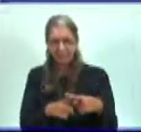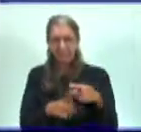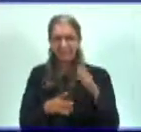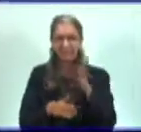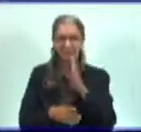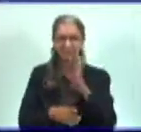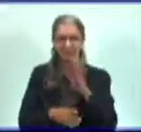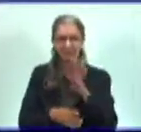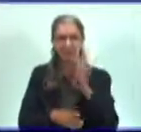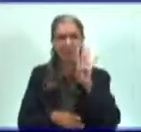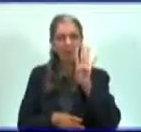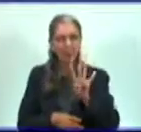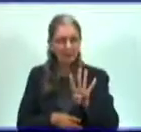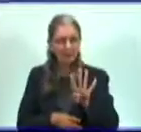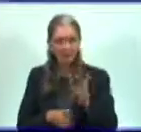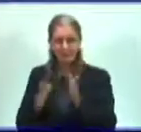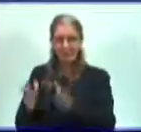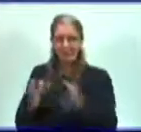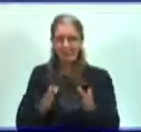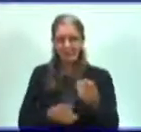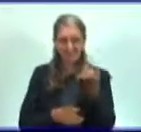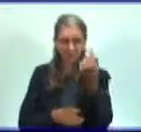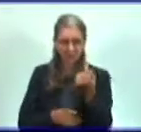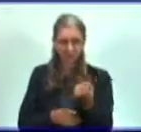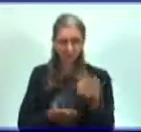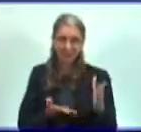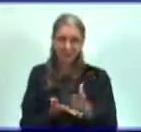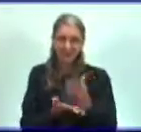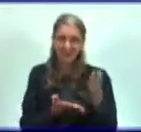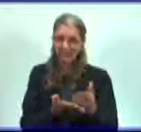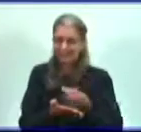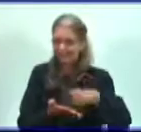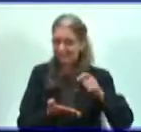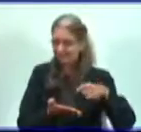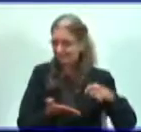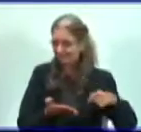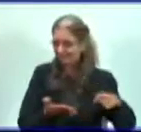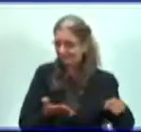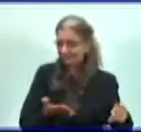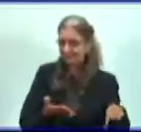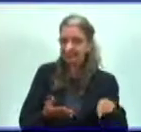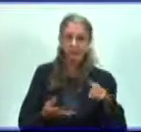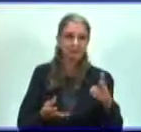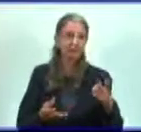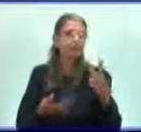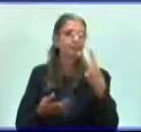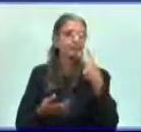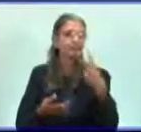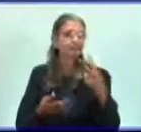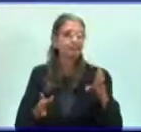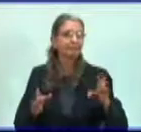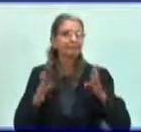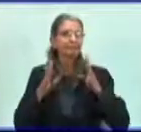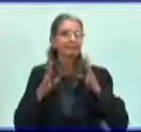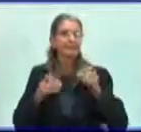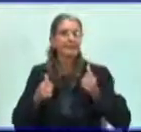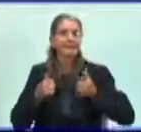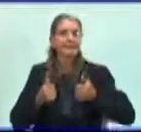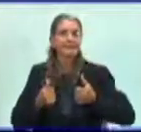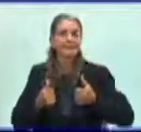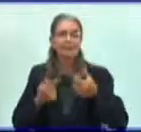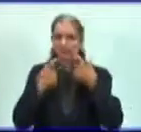Tener también al alcance tu libreta de notas y prestarme toda la atención. Estos